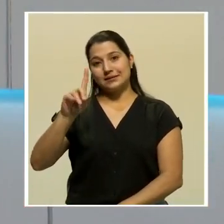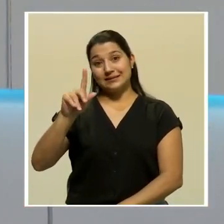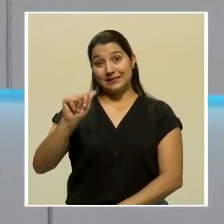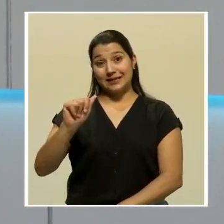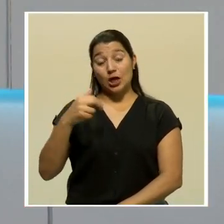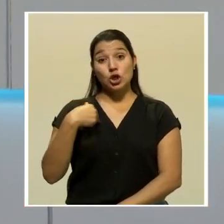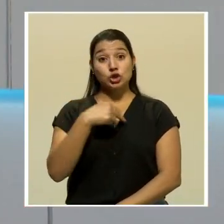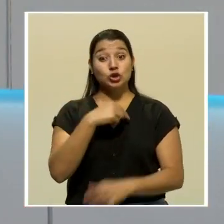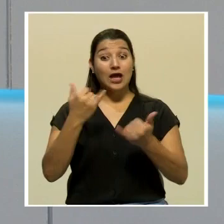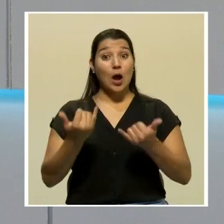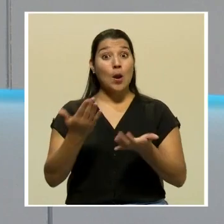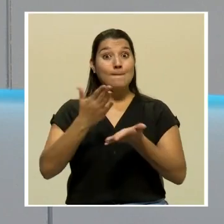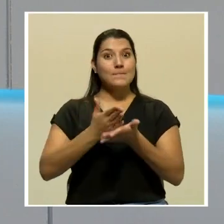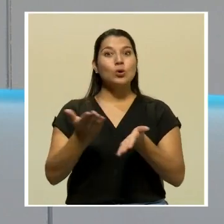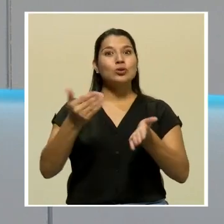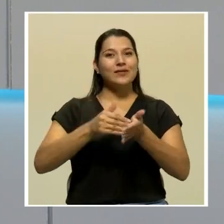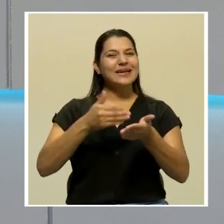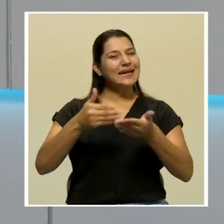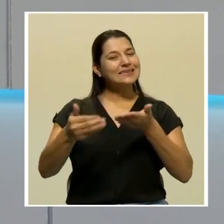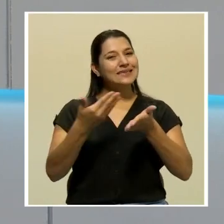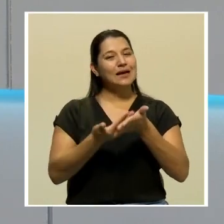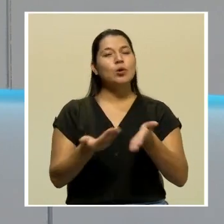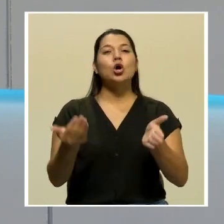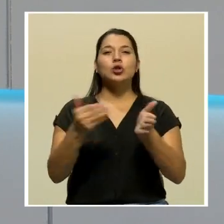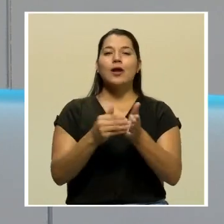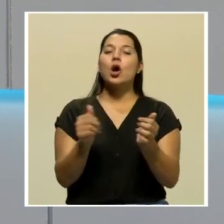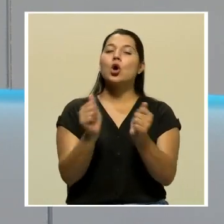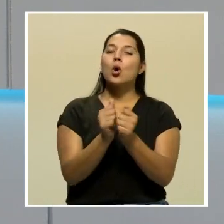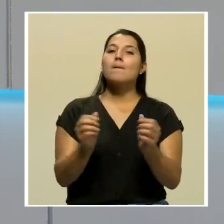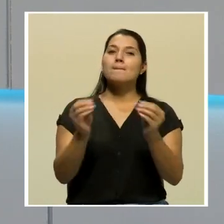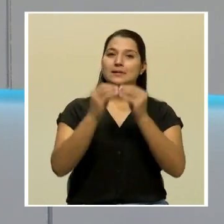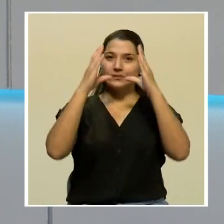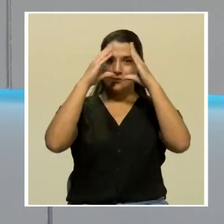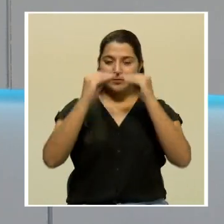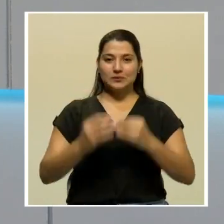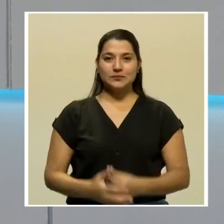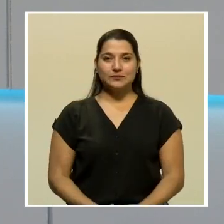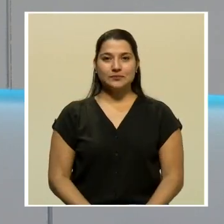vamos a una nueva pausa y ya volvemos con más información.